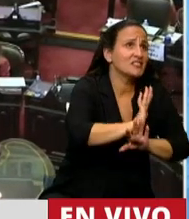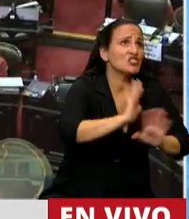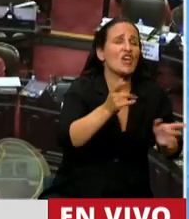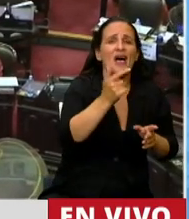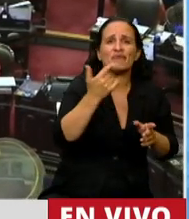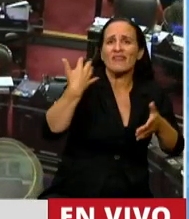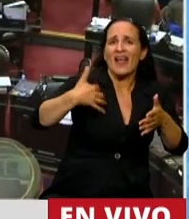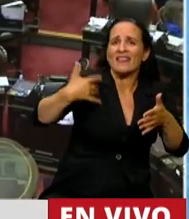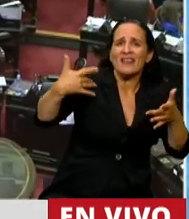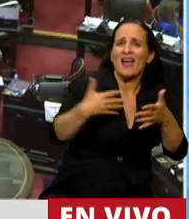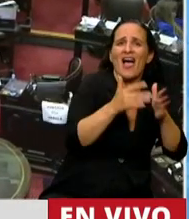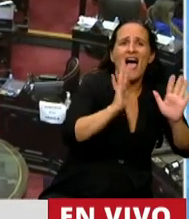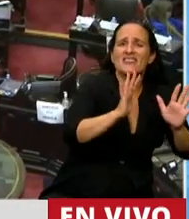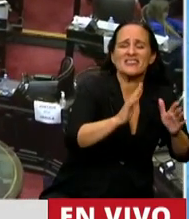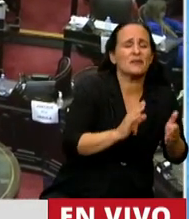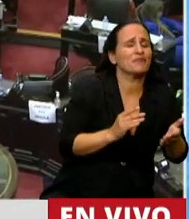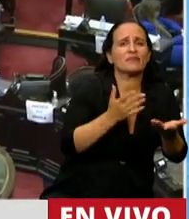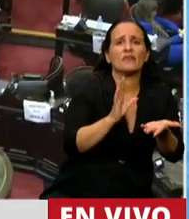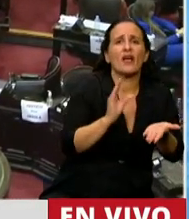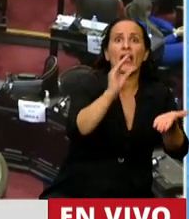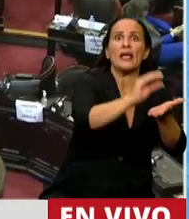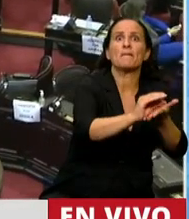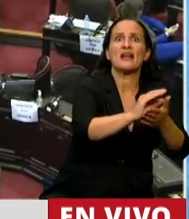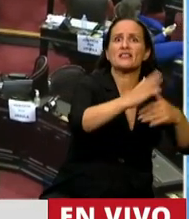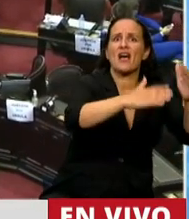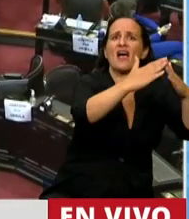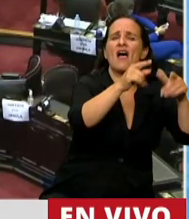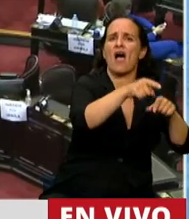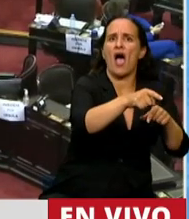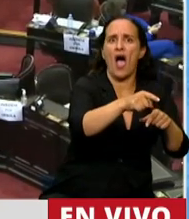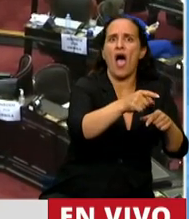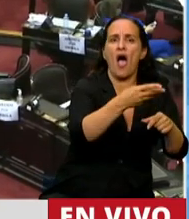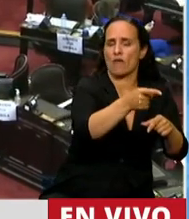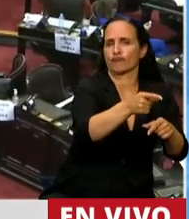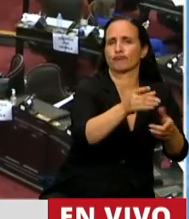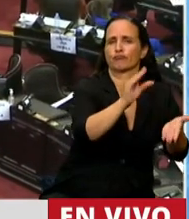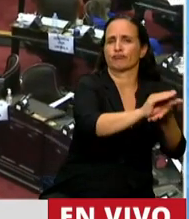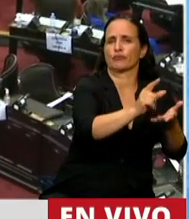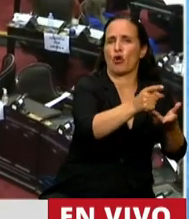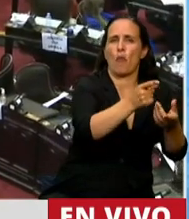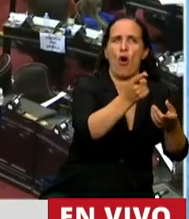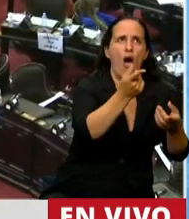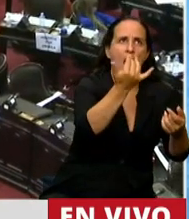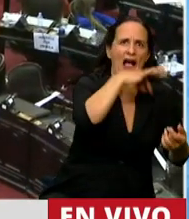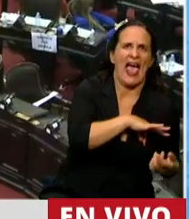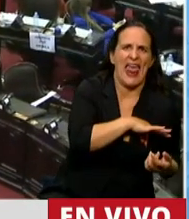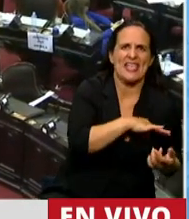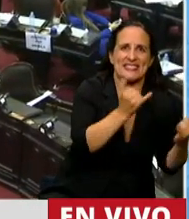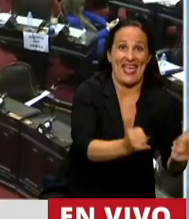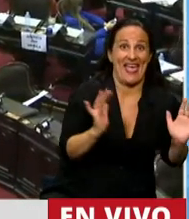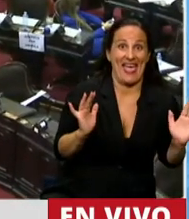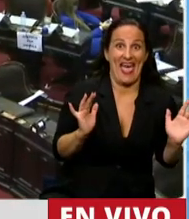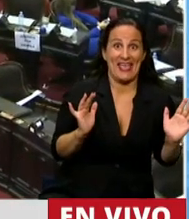Argentina, de que la inversión en ladrillos es segura. Es una inversión segura, dicen. Obtenemos renta.